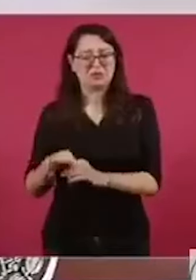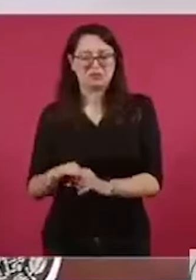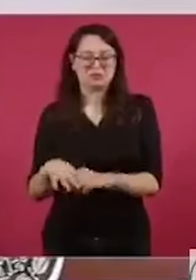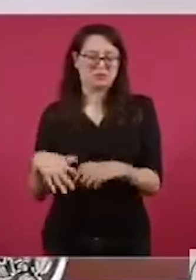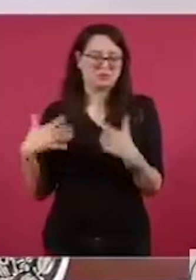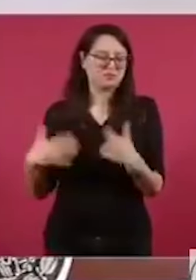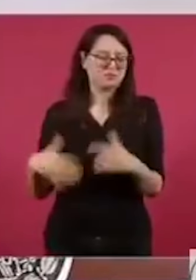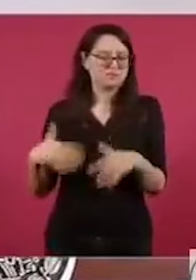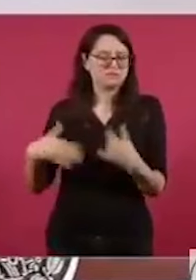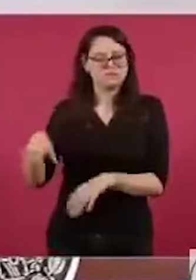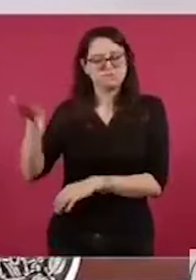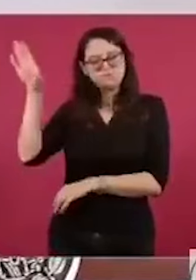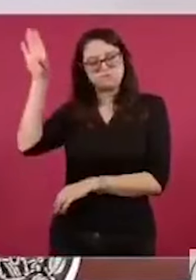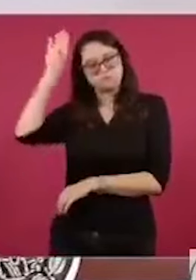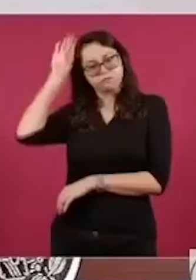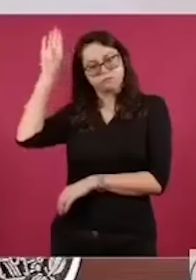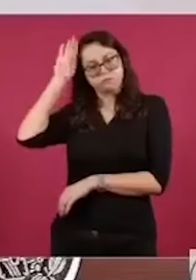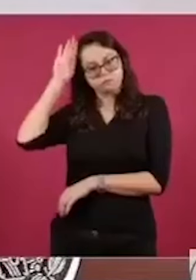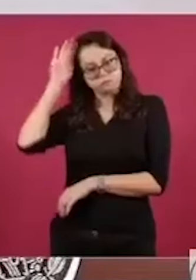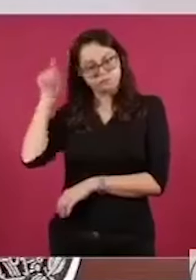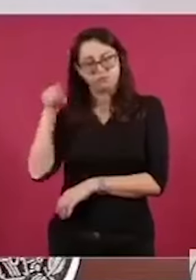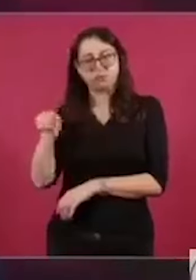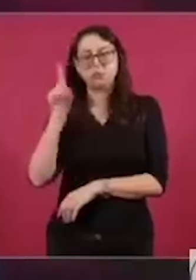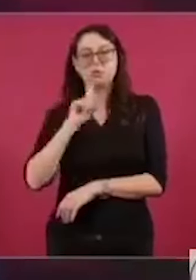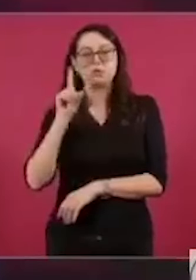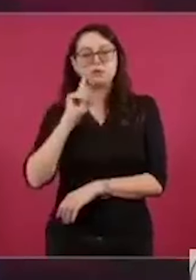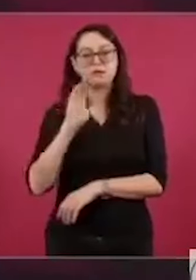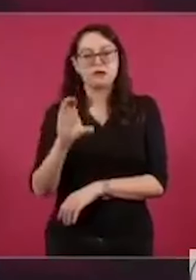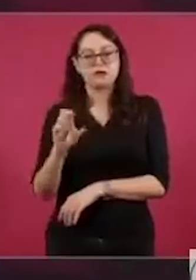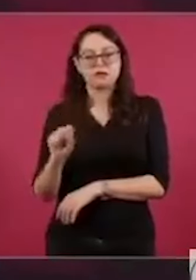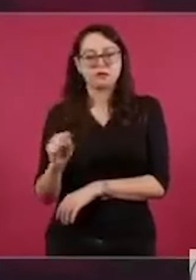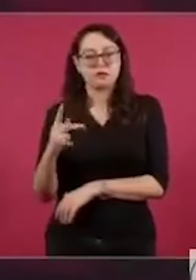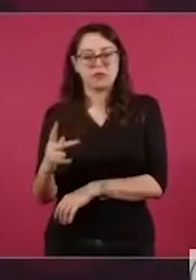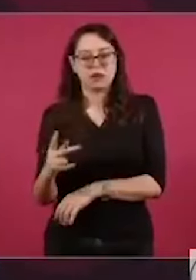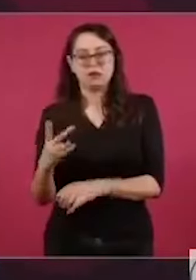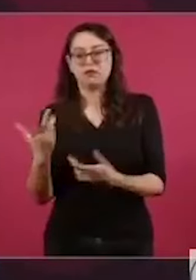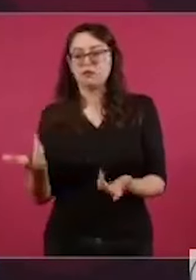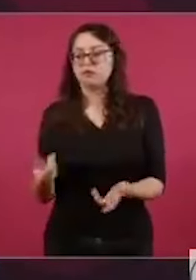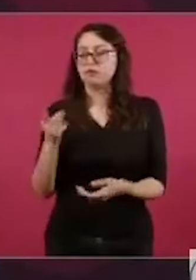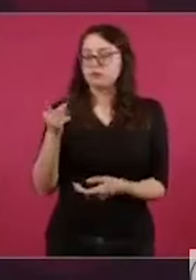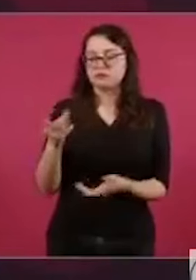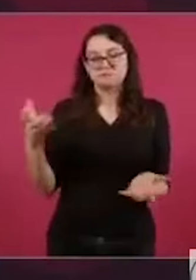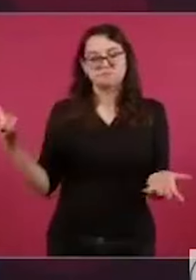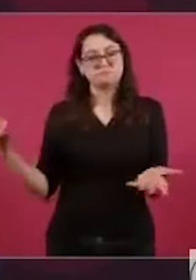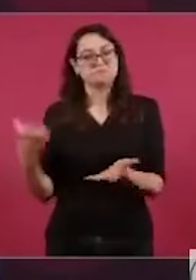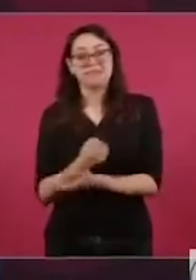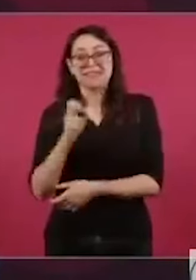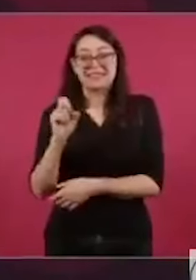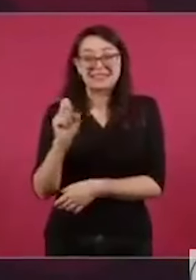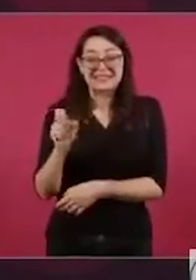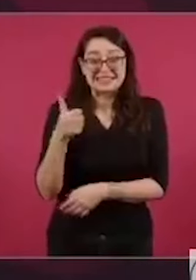de Claudia Sheinbaum, la presidenta electa. 36